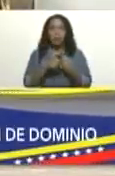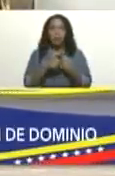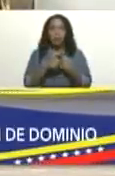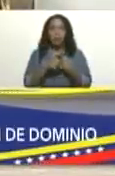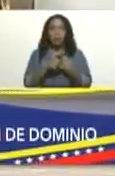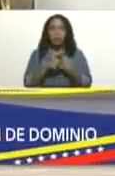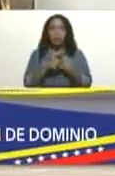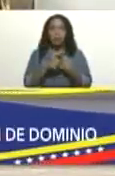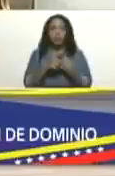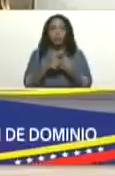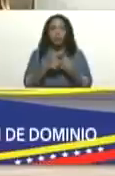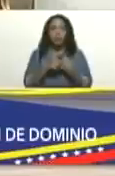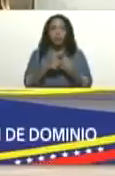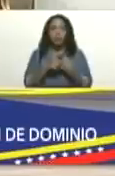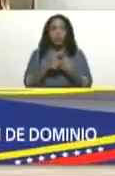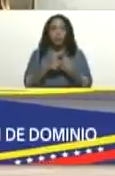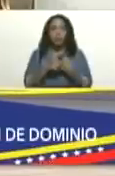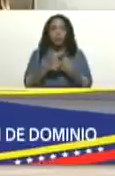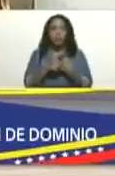ya me sentía un poquito mal.